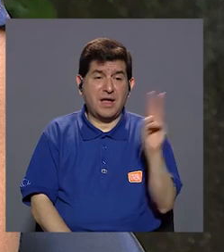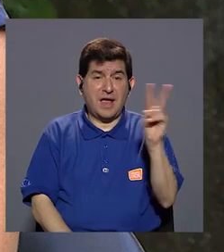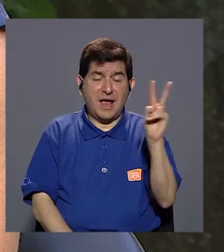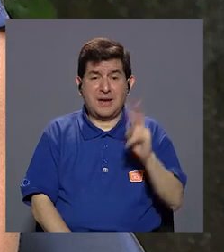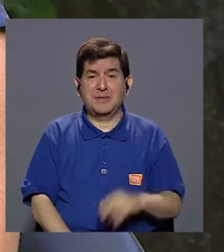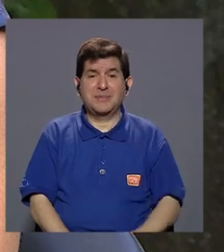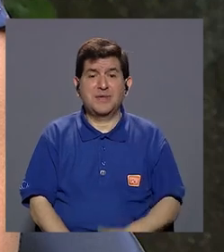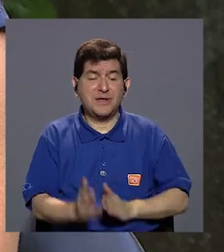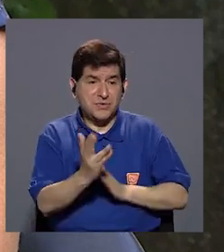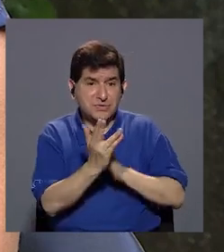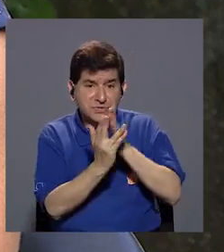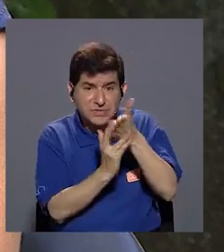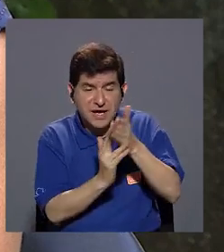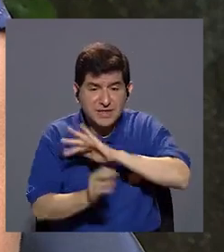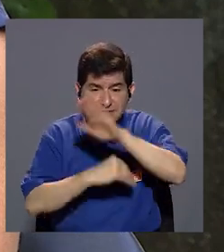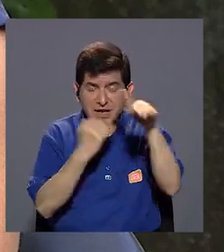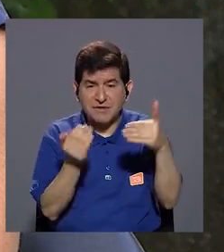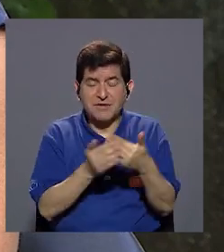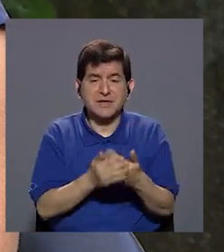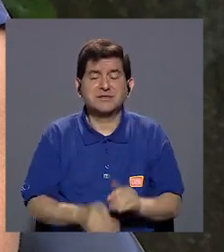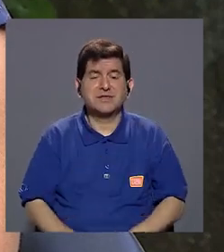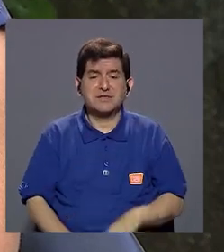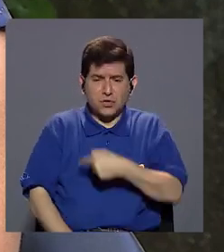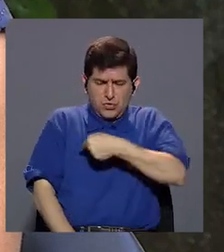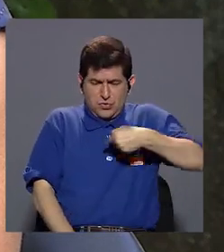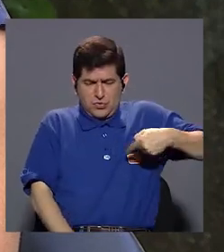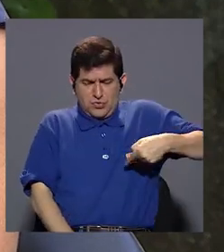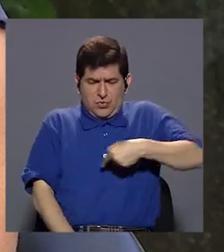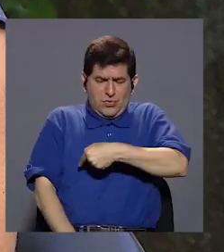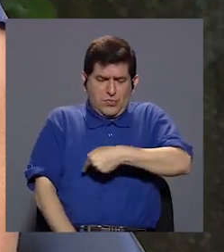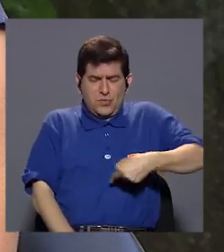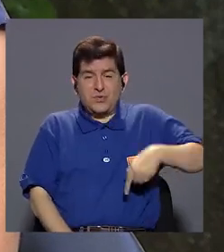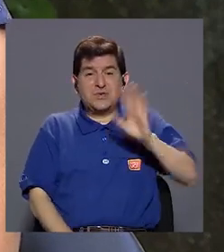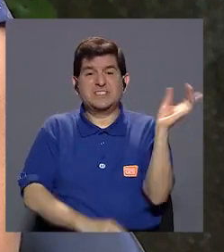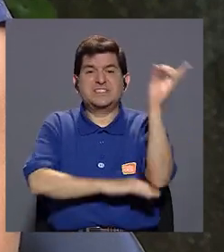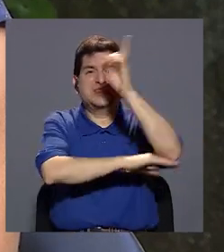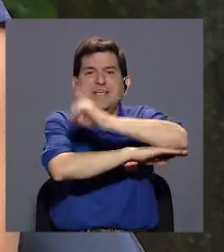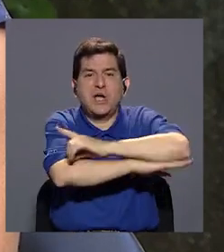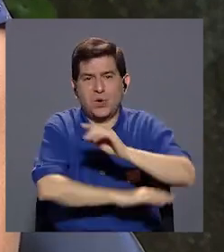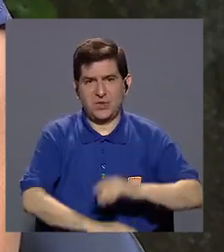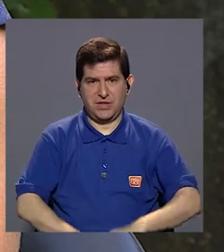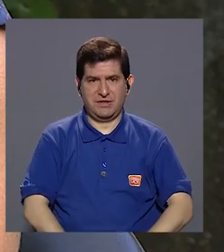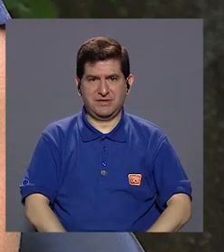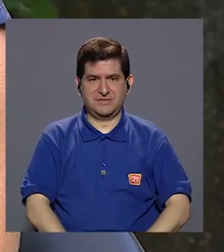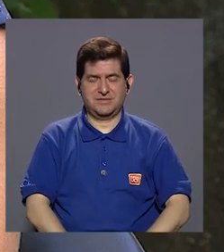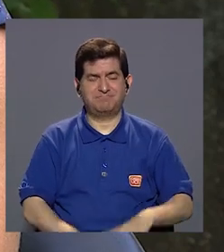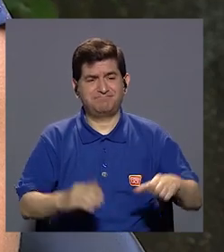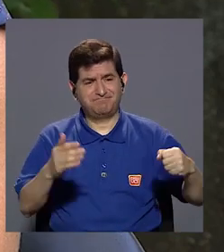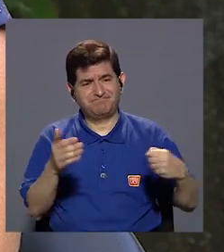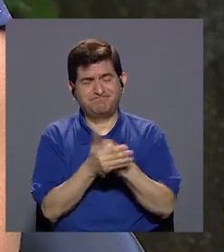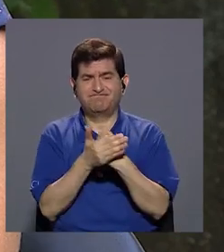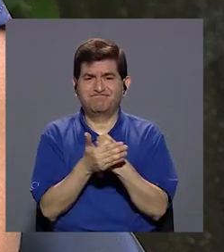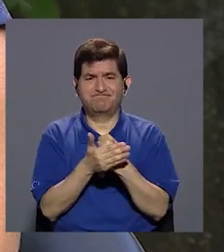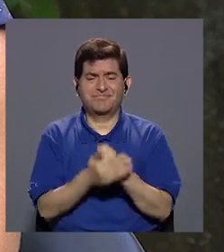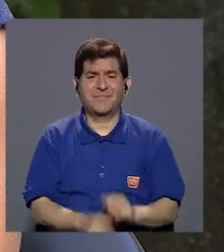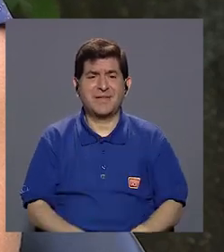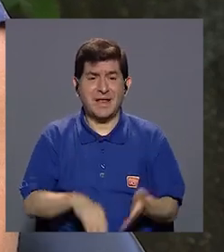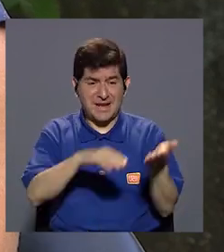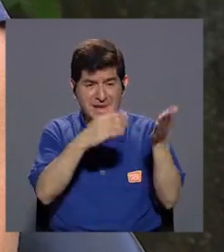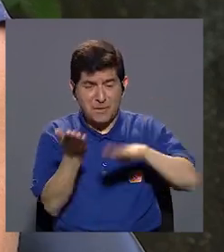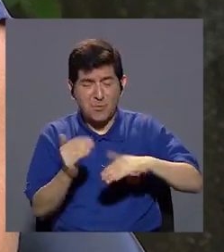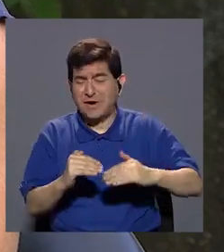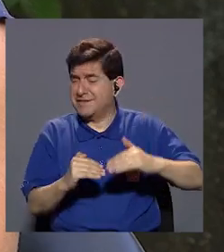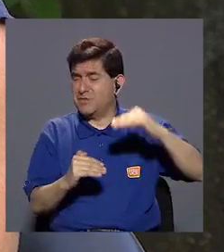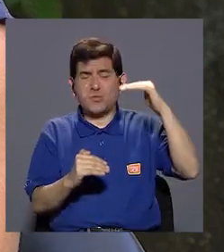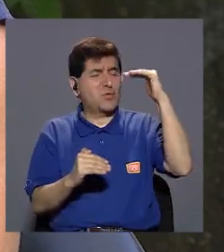pasa a través de, de toda la pared intestinal, eh, más o menos por cinco días. Entonces, desgraciadamente, la tasa de mortalidad es